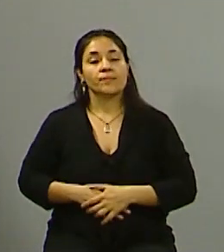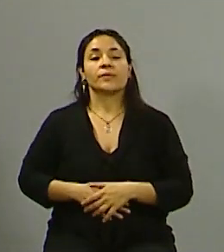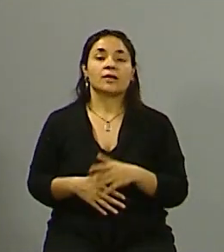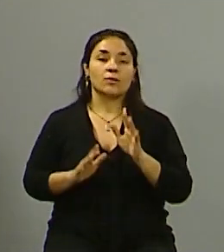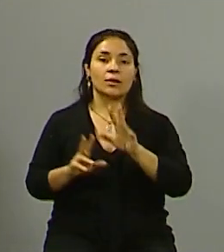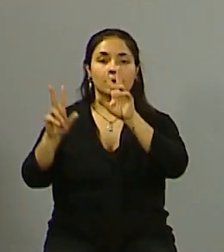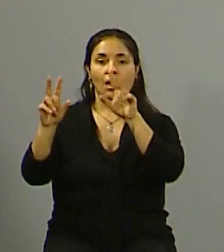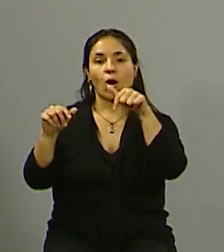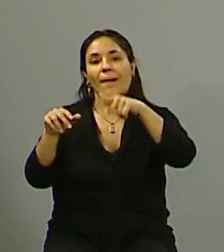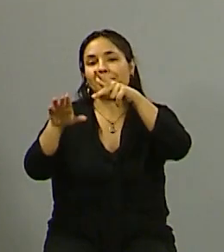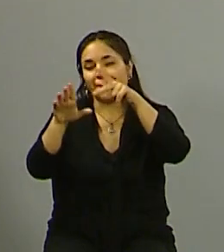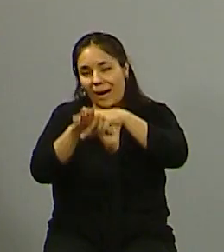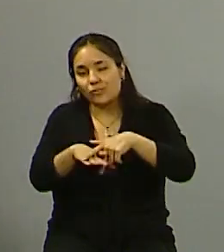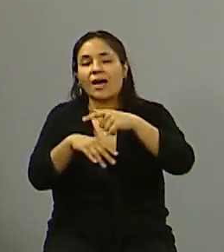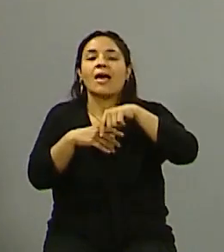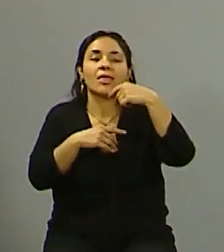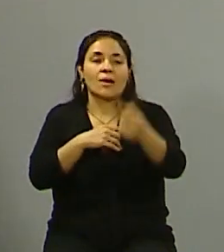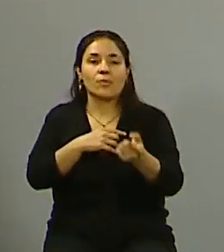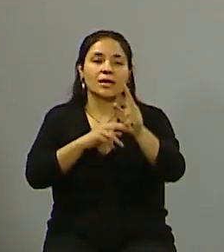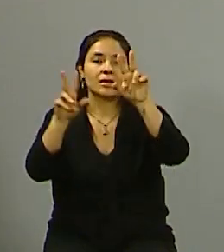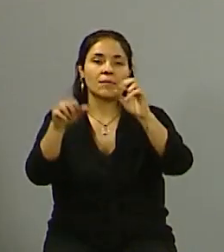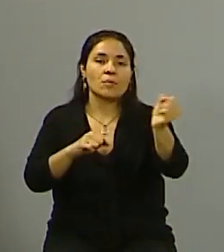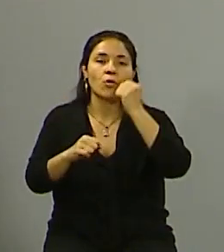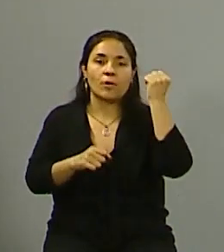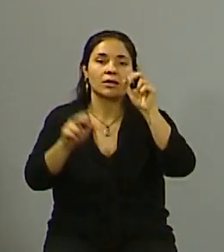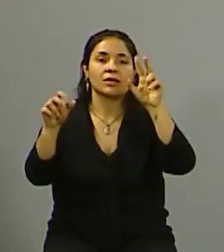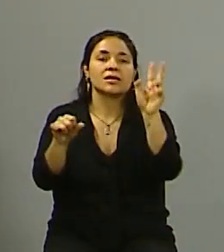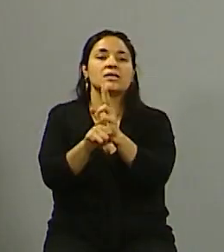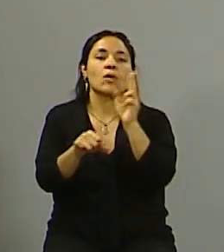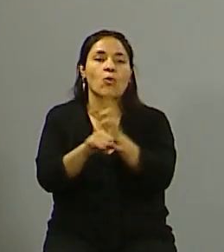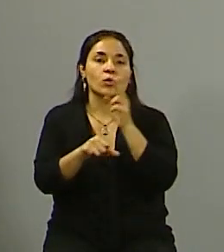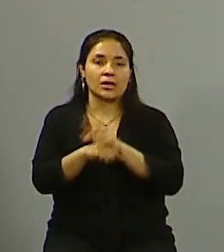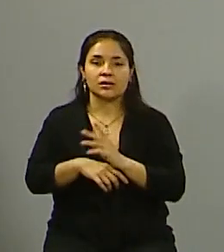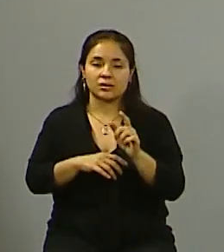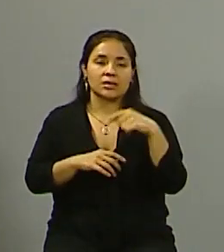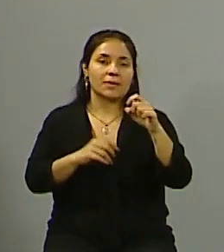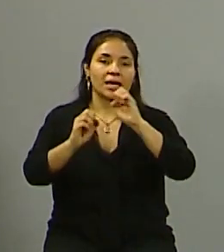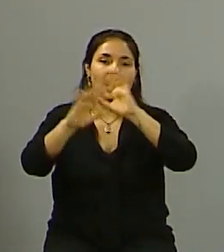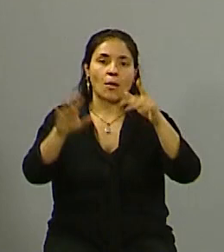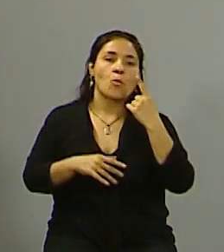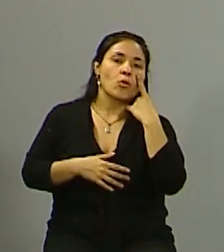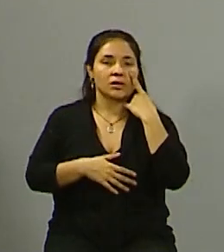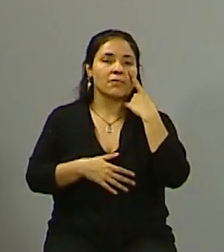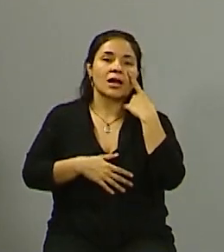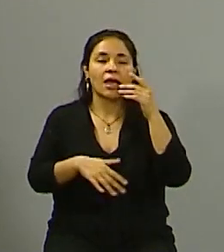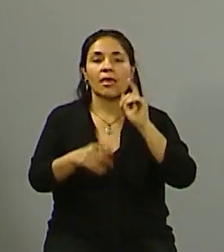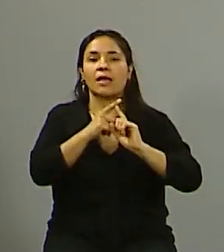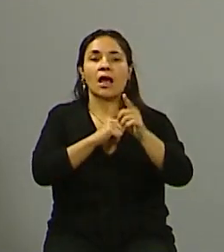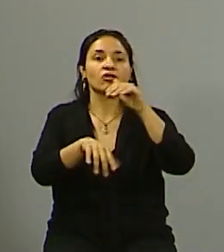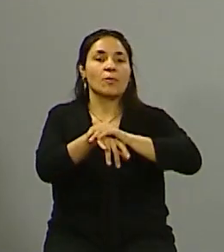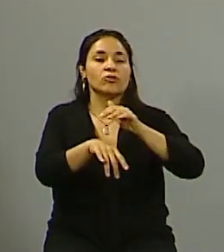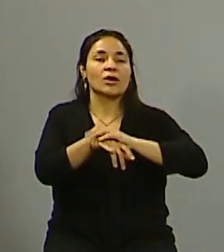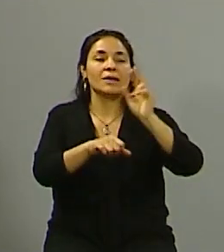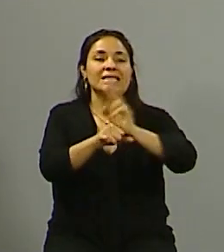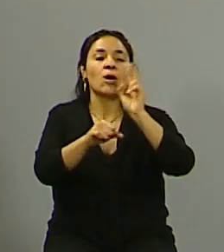otro tema que nos parece importante y que seguramente te deben reclamar que es el tema de la seguridad. Si bien siempre se aclara, el municipio no tiene una injerencia directa, de